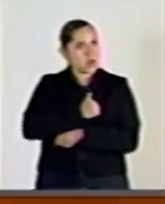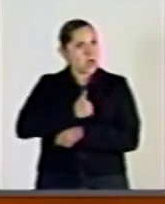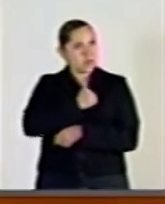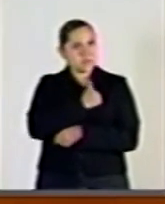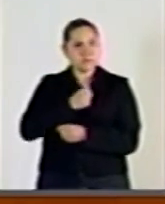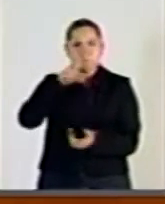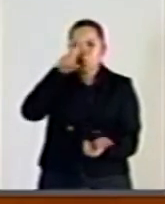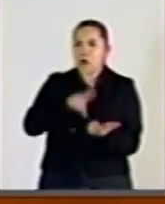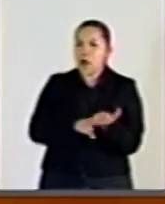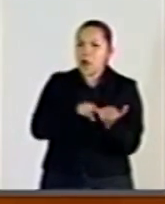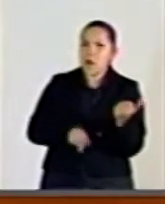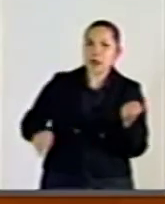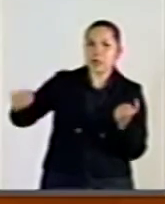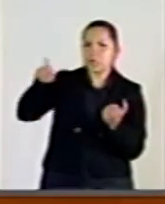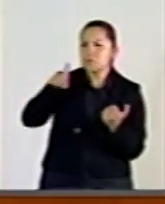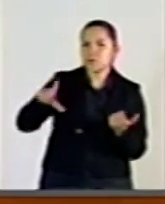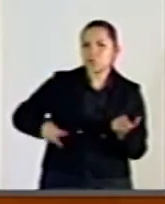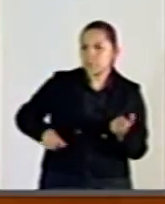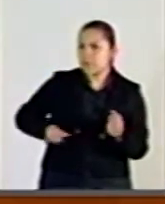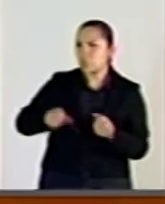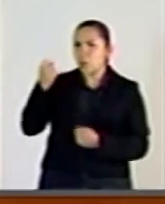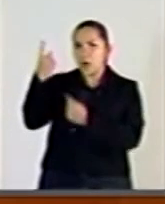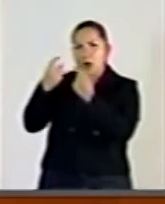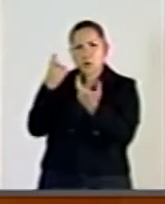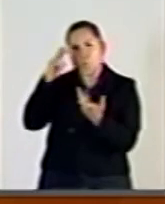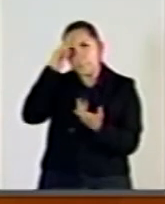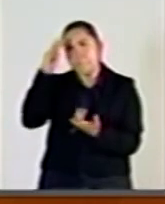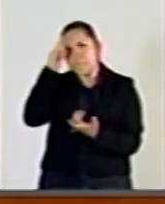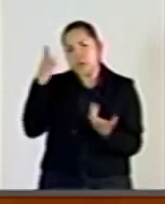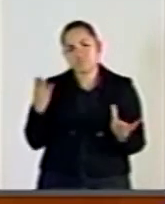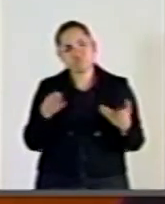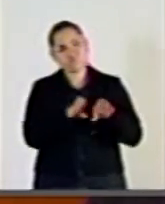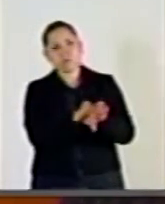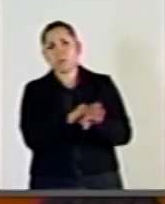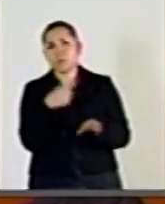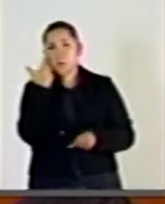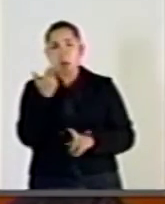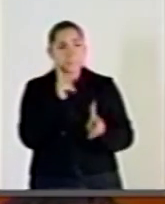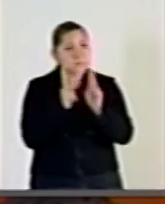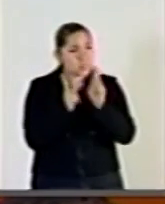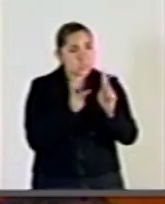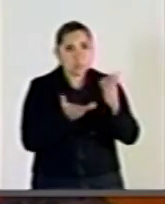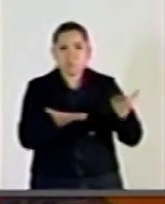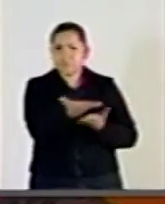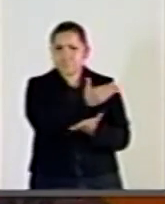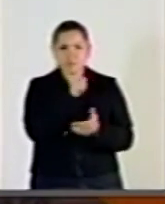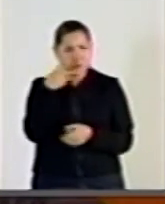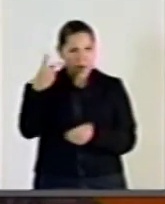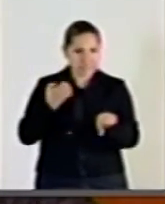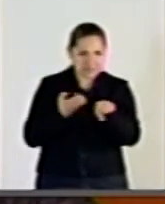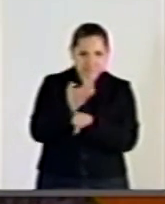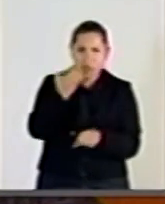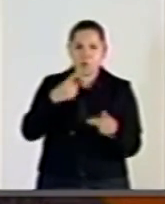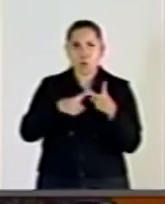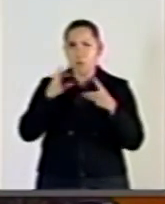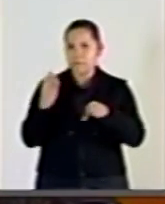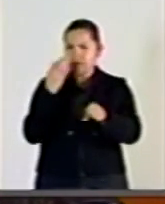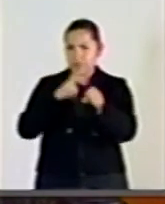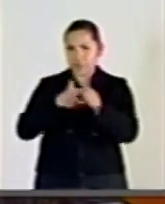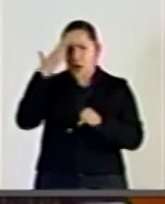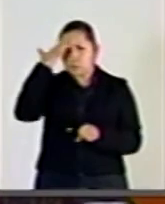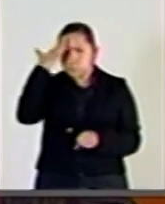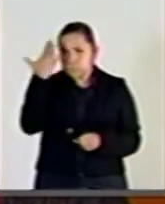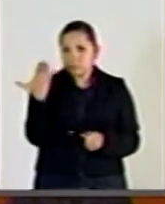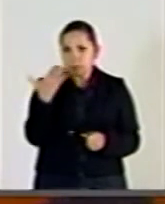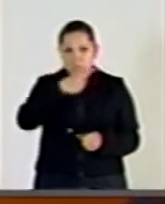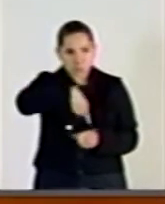voluntad y la falta de oficio político de los gobiernos estatal y federal para atender las inquietudes de ese sector del